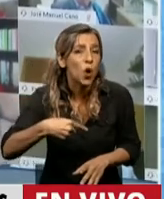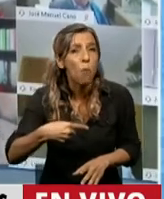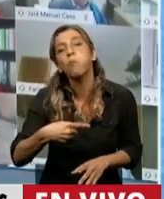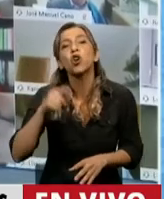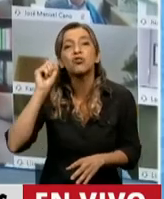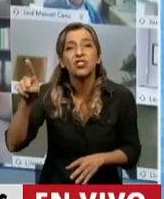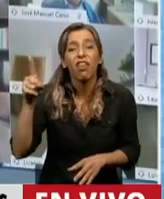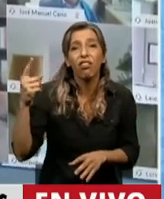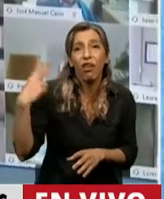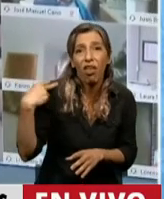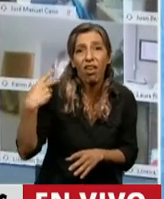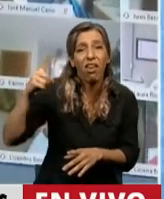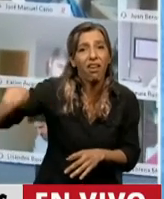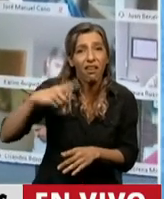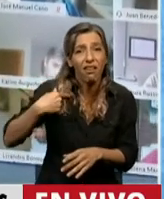patronales en el caso del turismo.